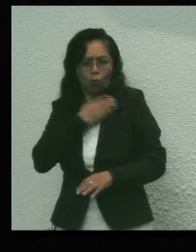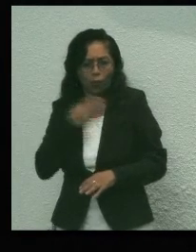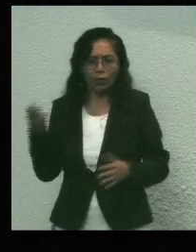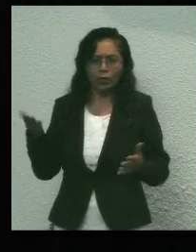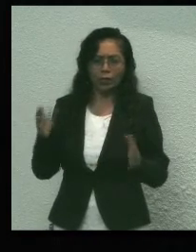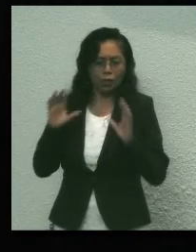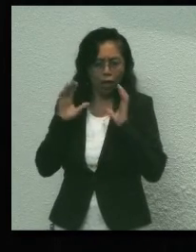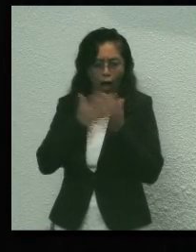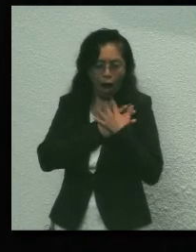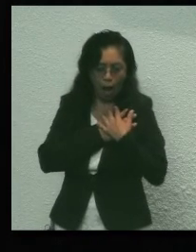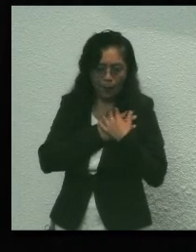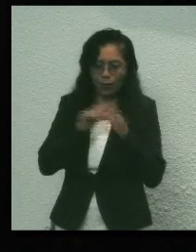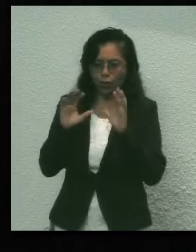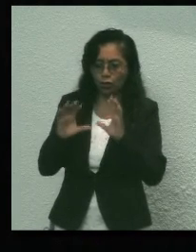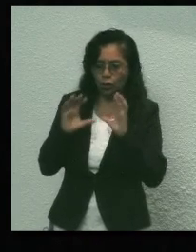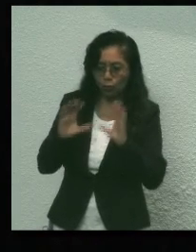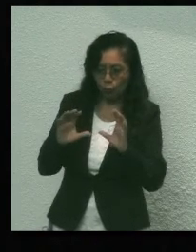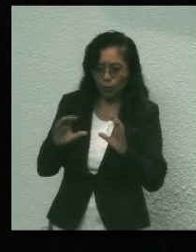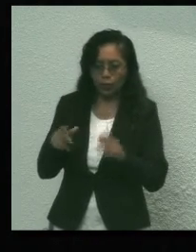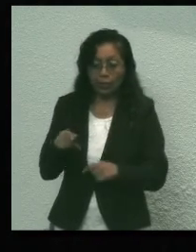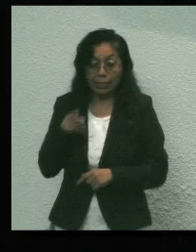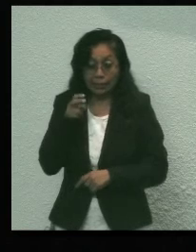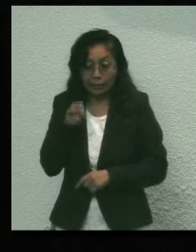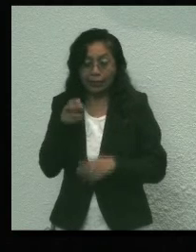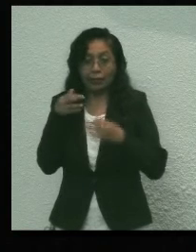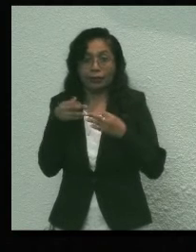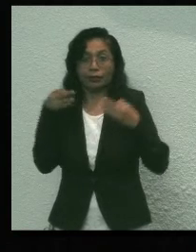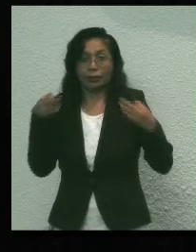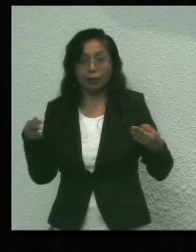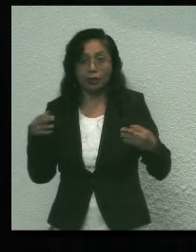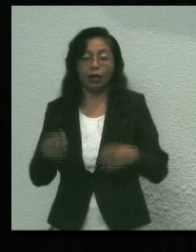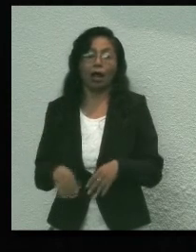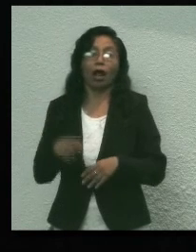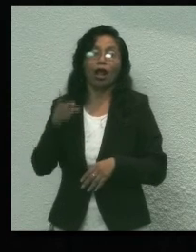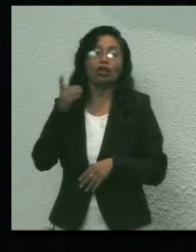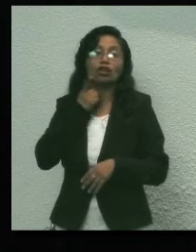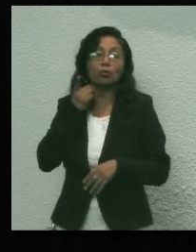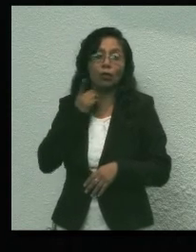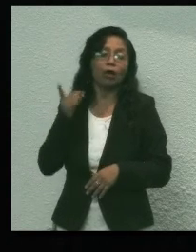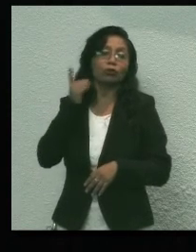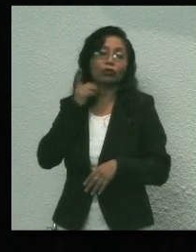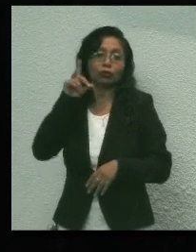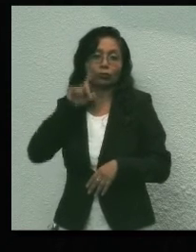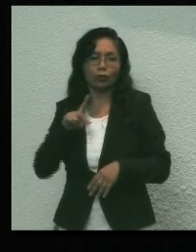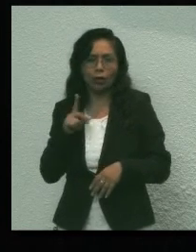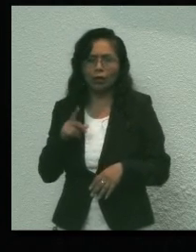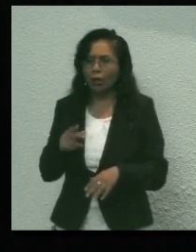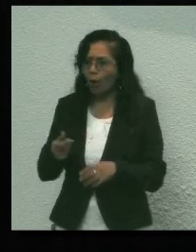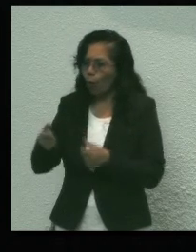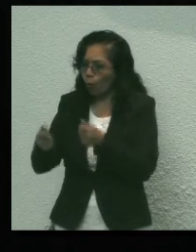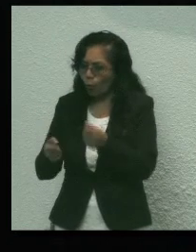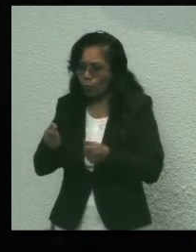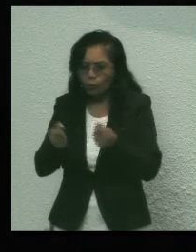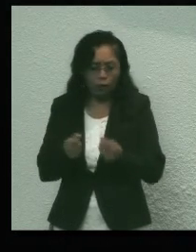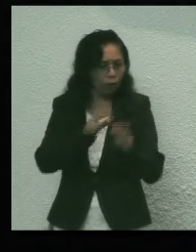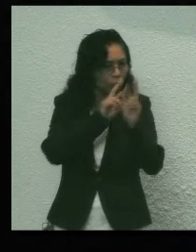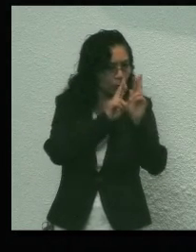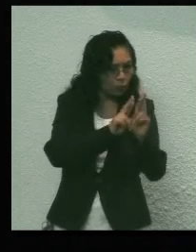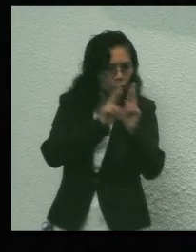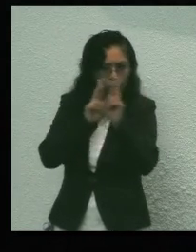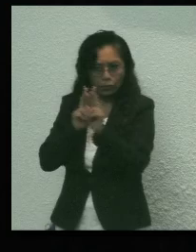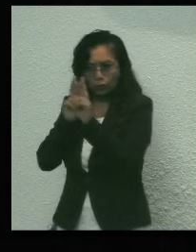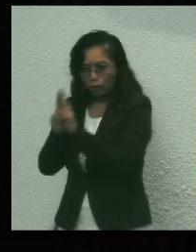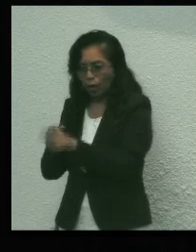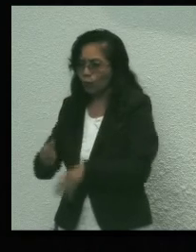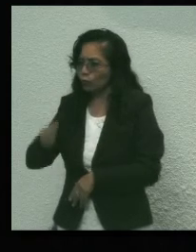y cuiden esta tierra. En este congreso respetamos y nos coordinamos con los otros poderes. Saludamos